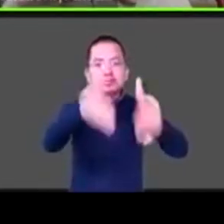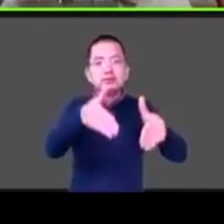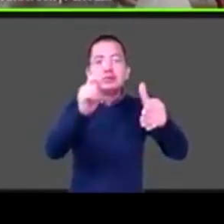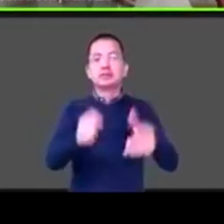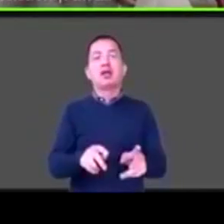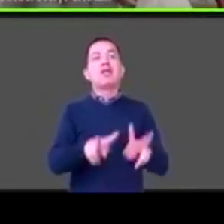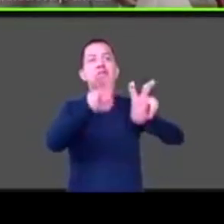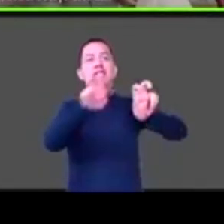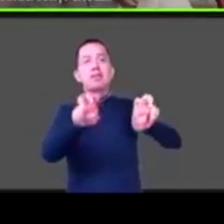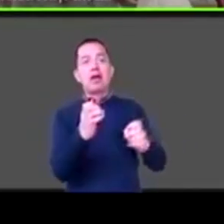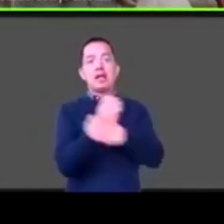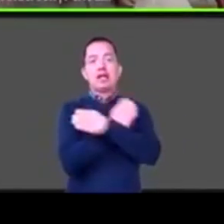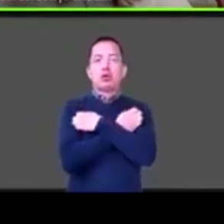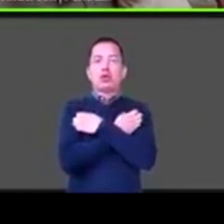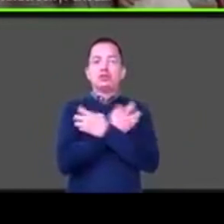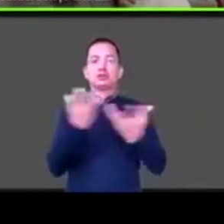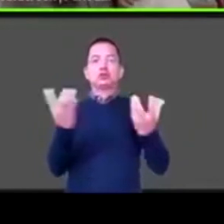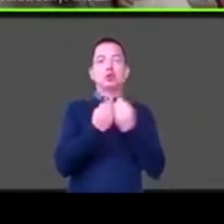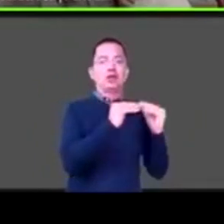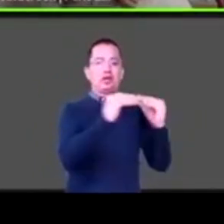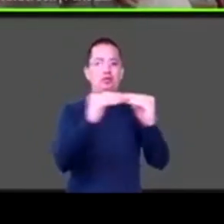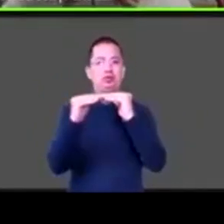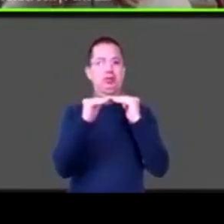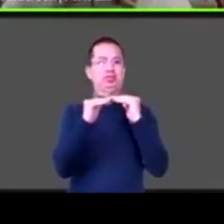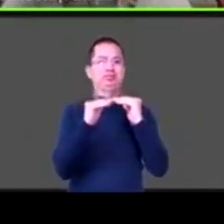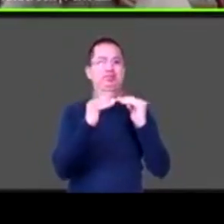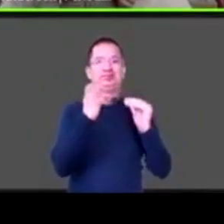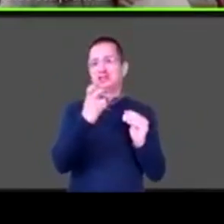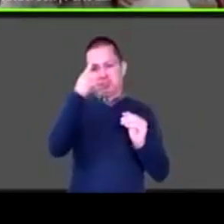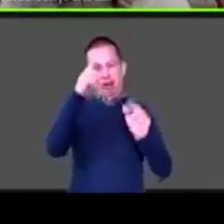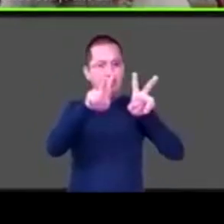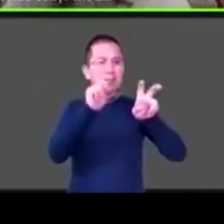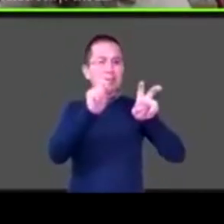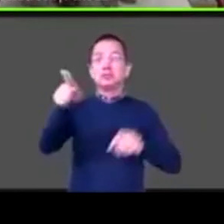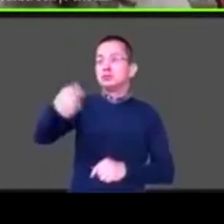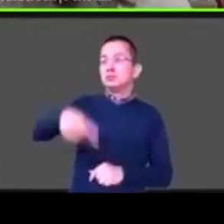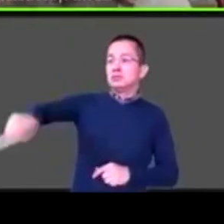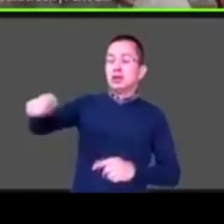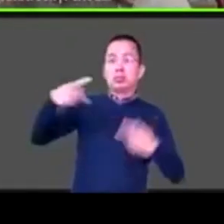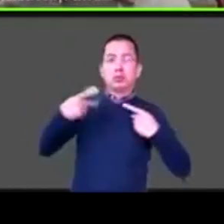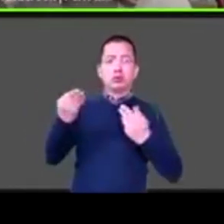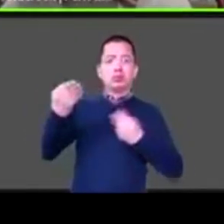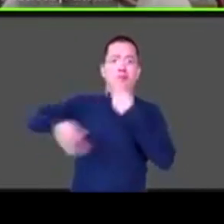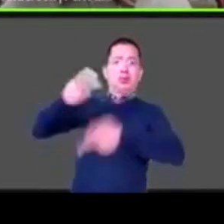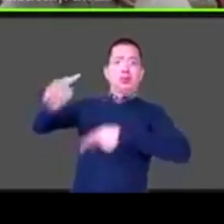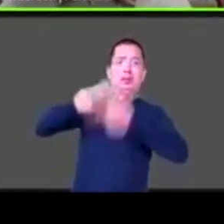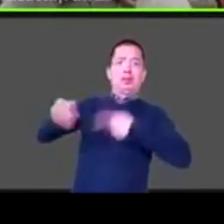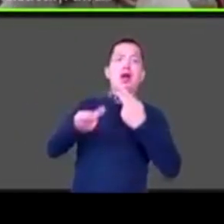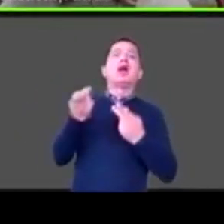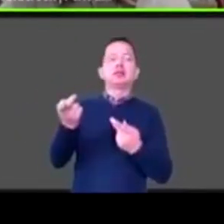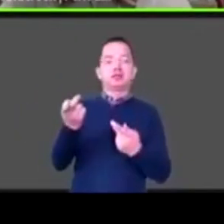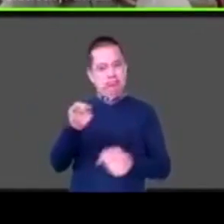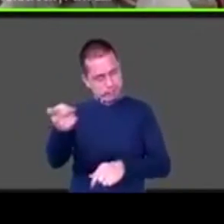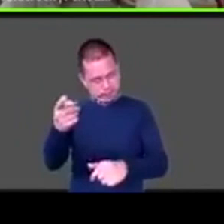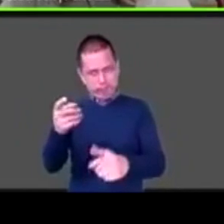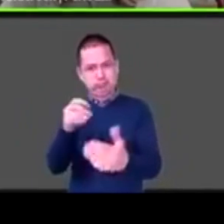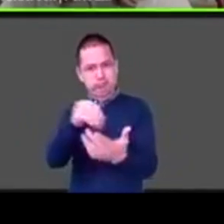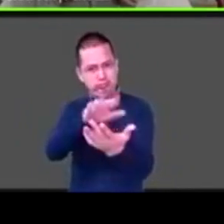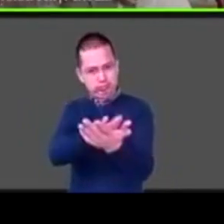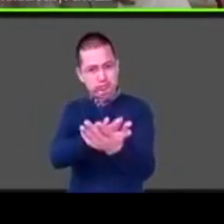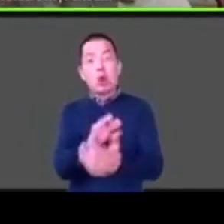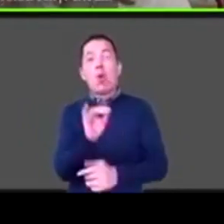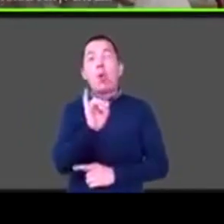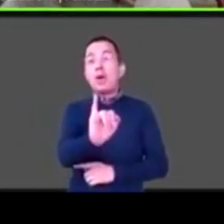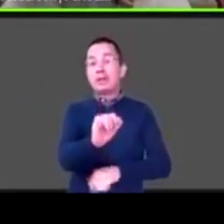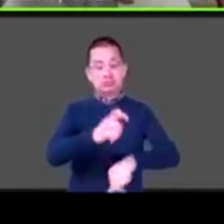a ser un tema para todas las personas que nos han puesto muchísimas consultas y dudas aquí agéndense este próximo jueves a la misma